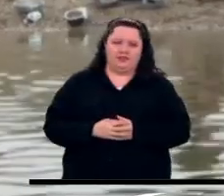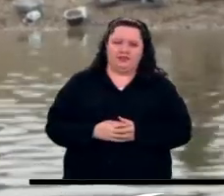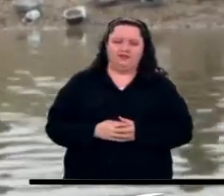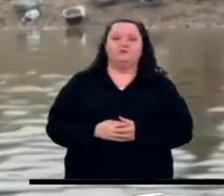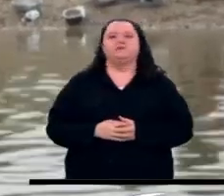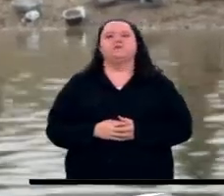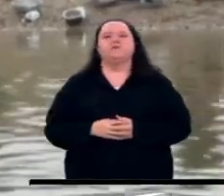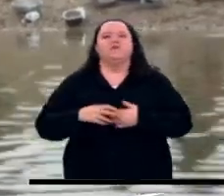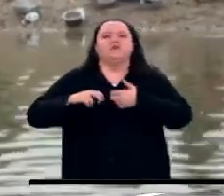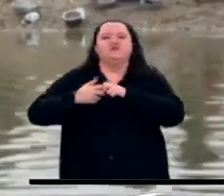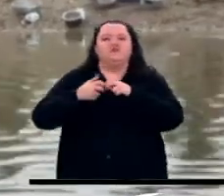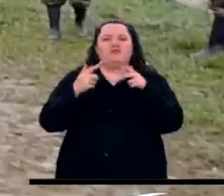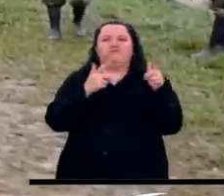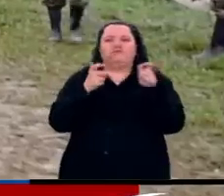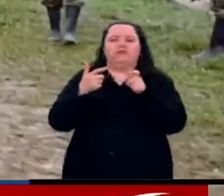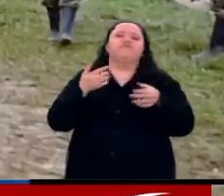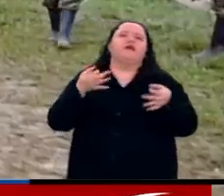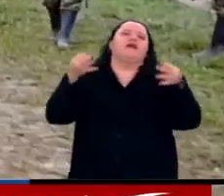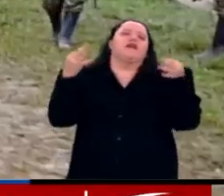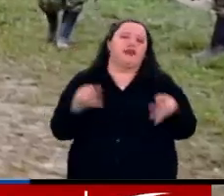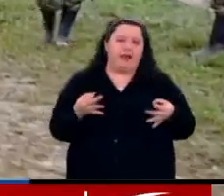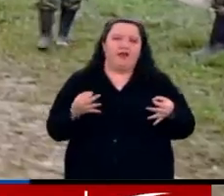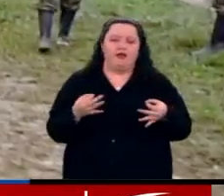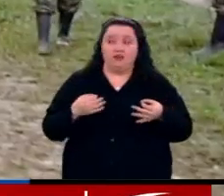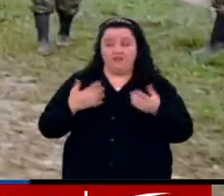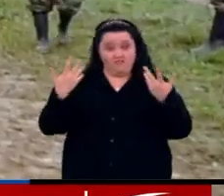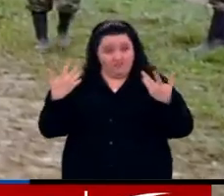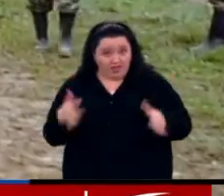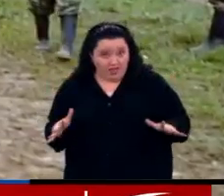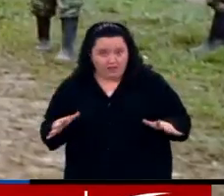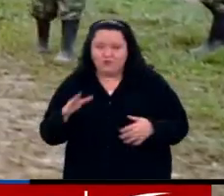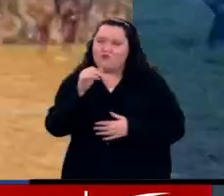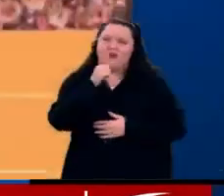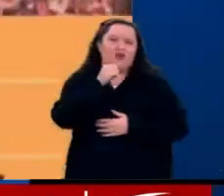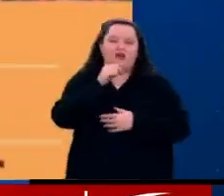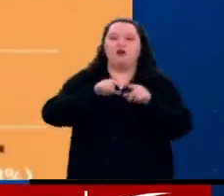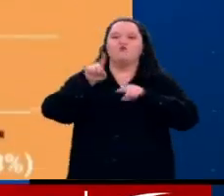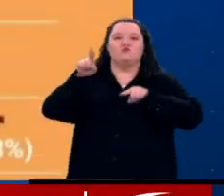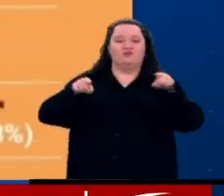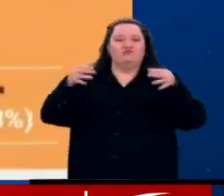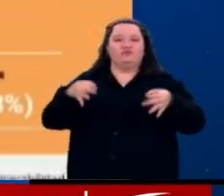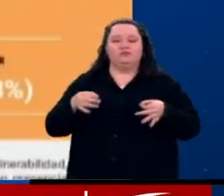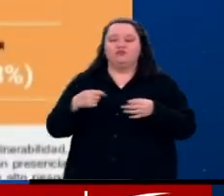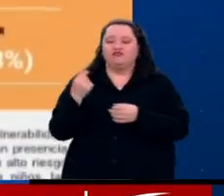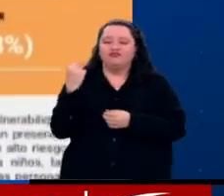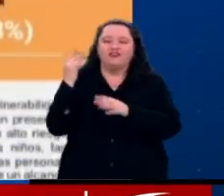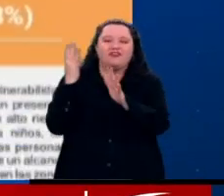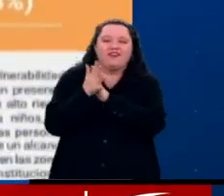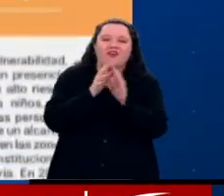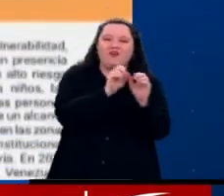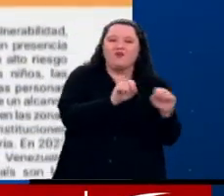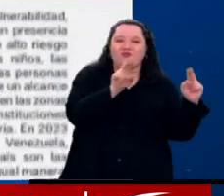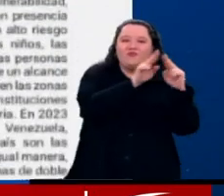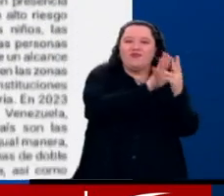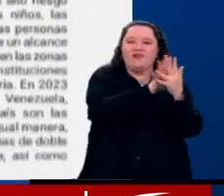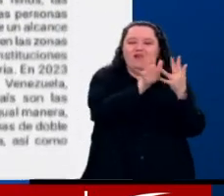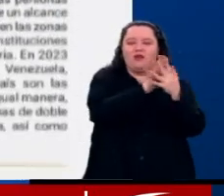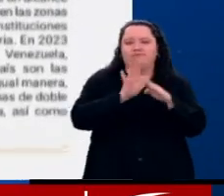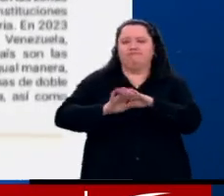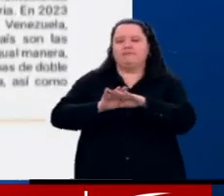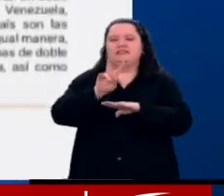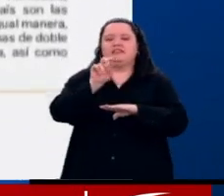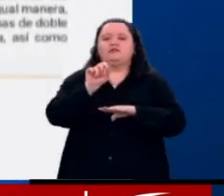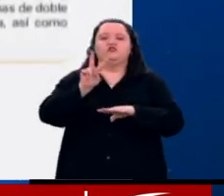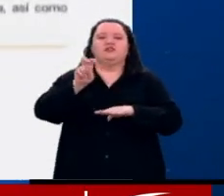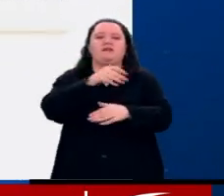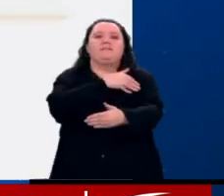El conflicto armado es una realidad que parece no acabar en algunas regiones del país. En su reciente informe, Naciones Unidas alertó que 7